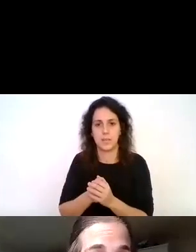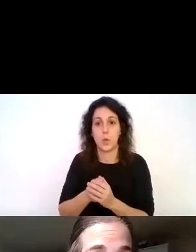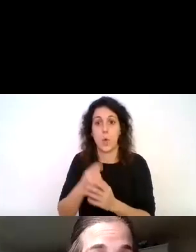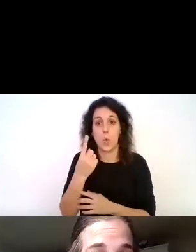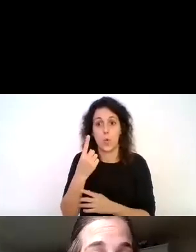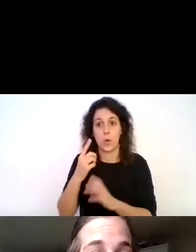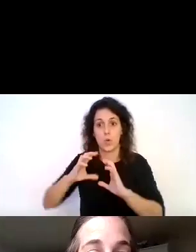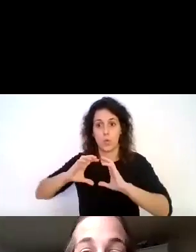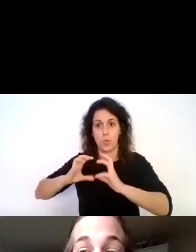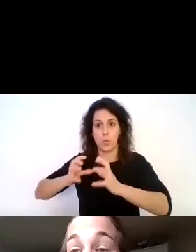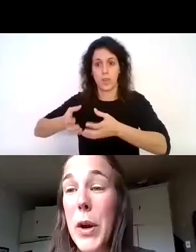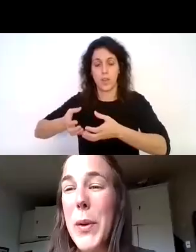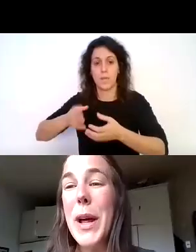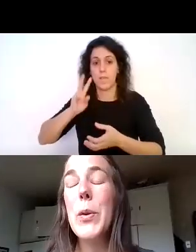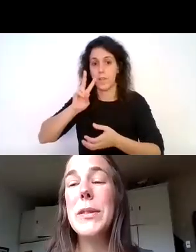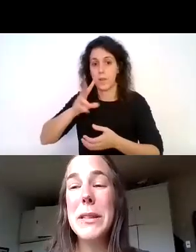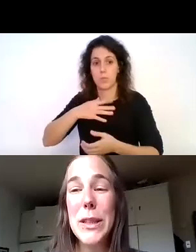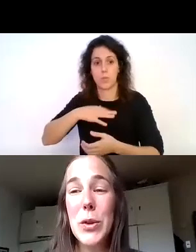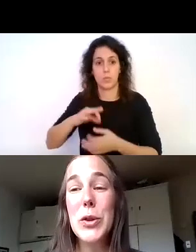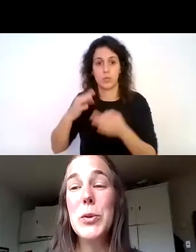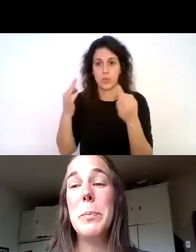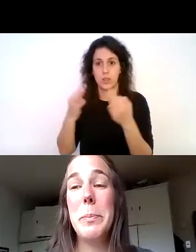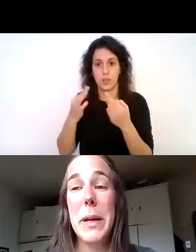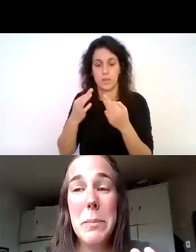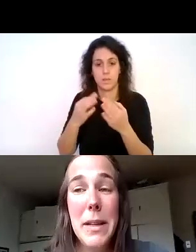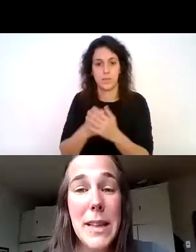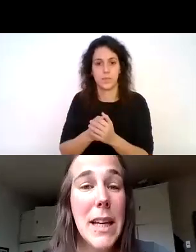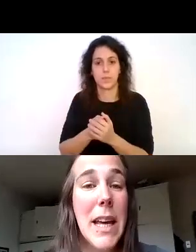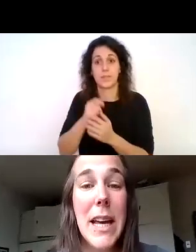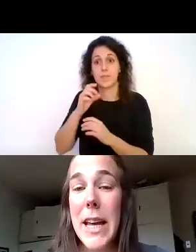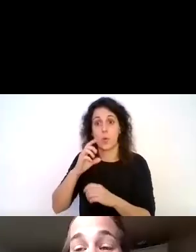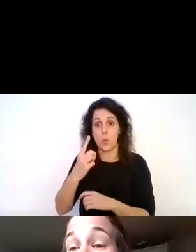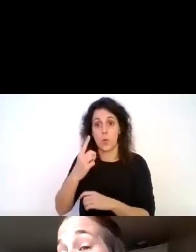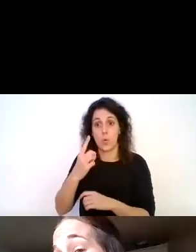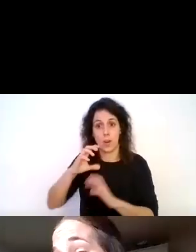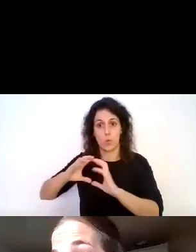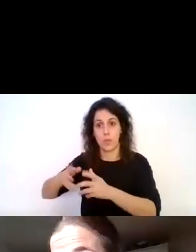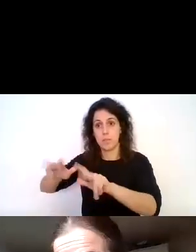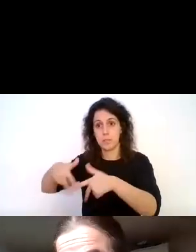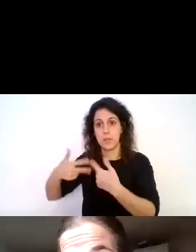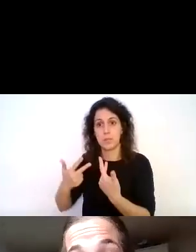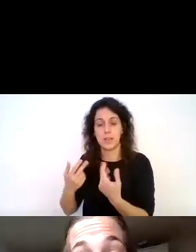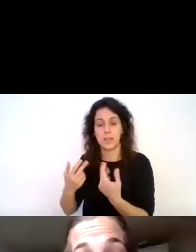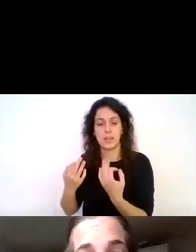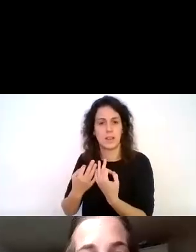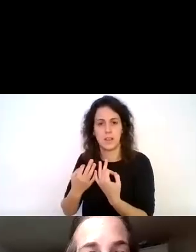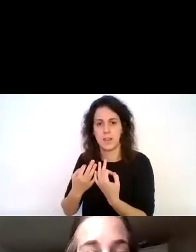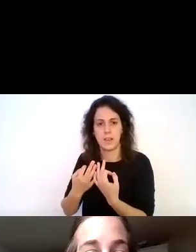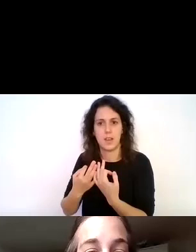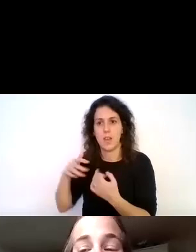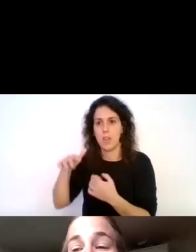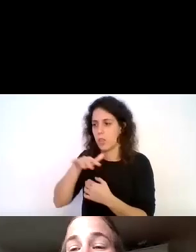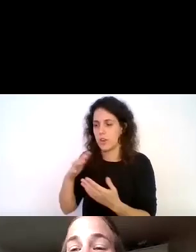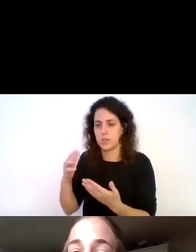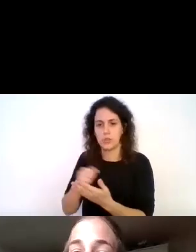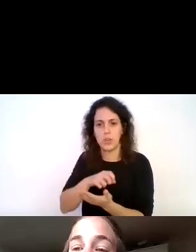entonces podemos ver que la unirrueda justamente nos permite ir prácticamente por todas partes es